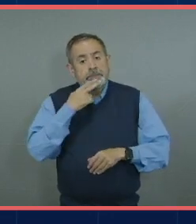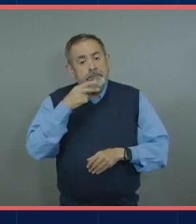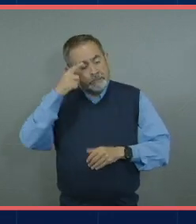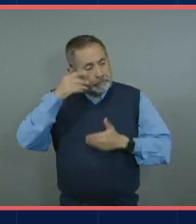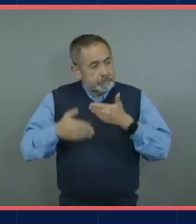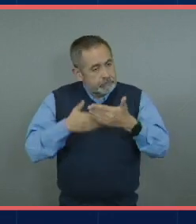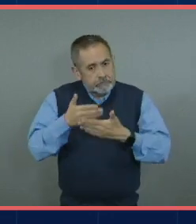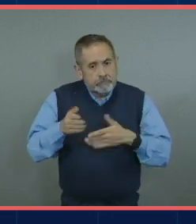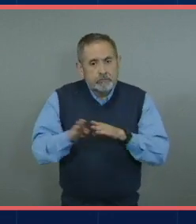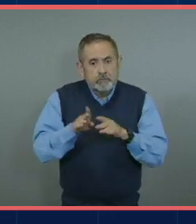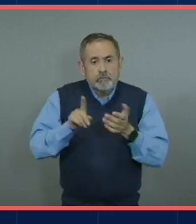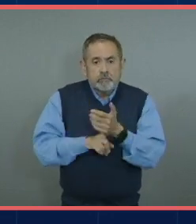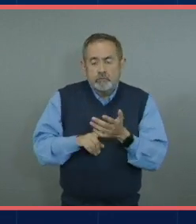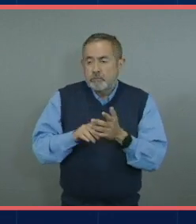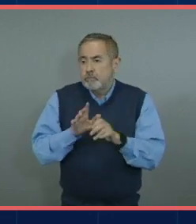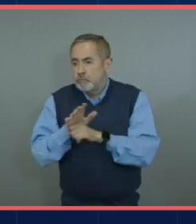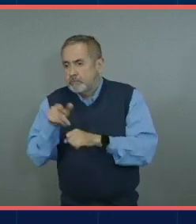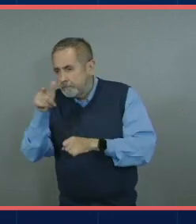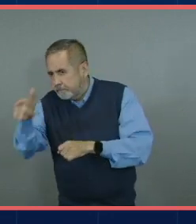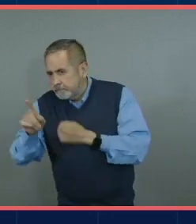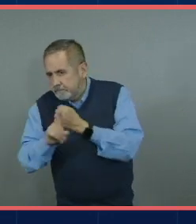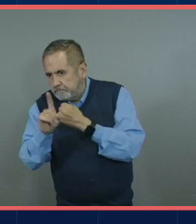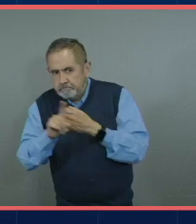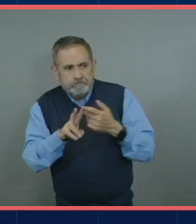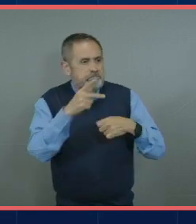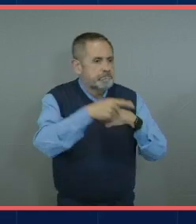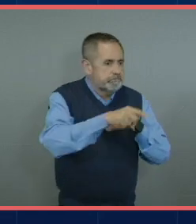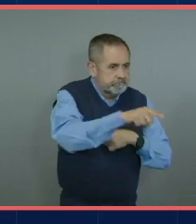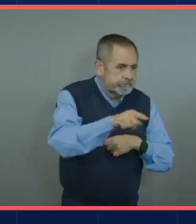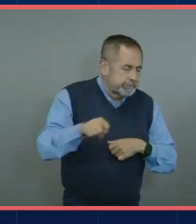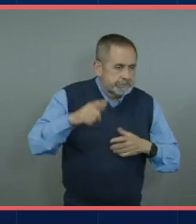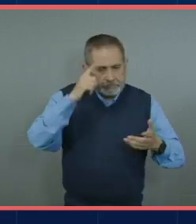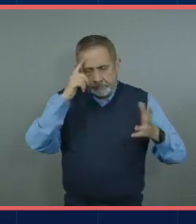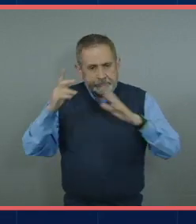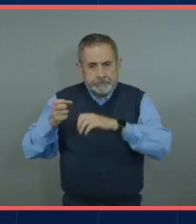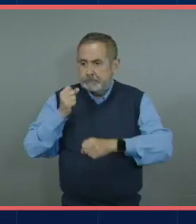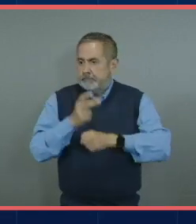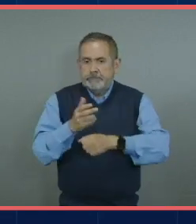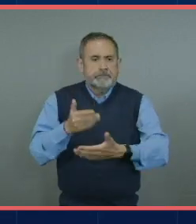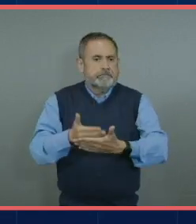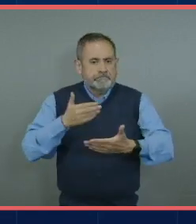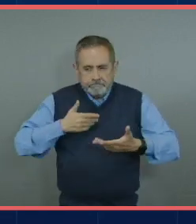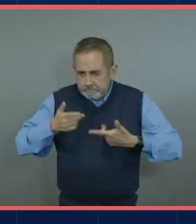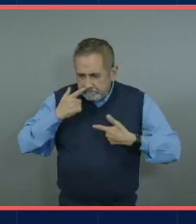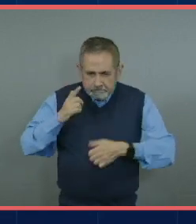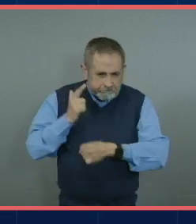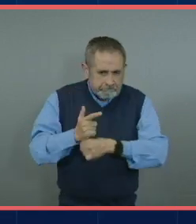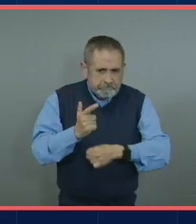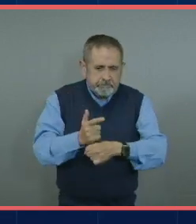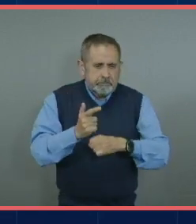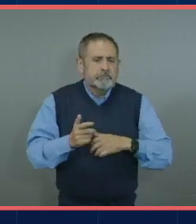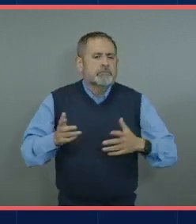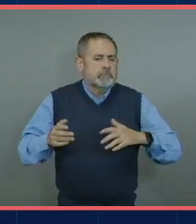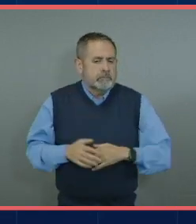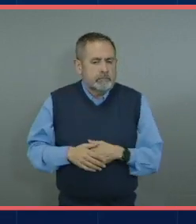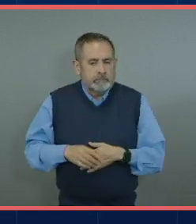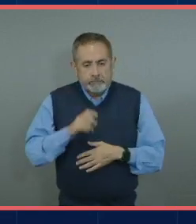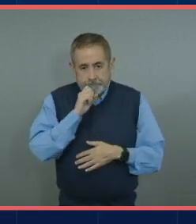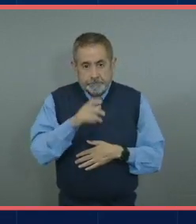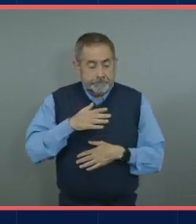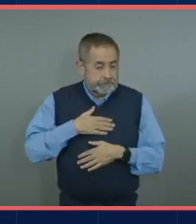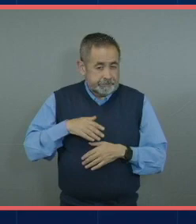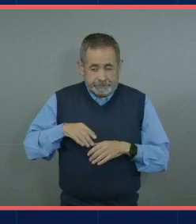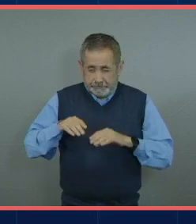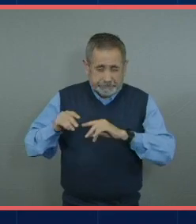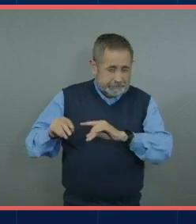detectar o problemas o riesgos en un temprano momento y bueno además de toda